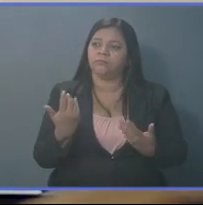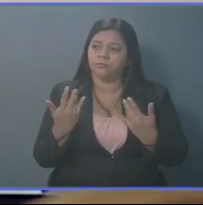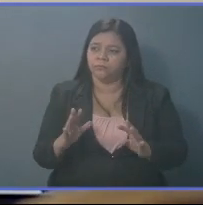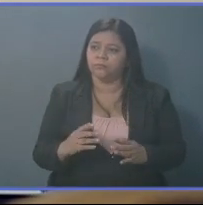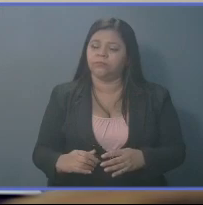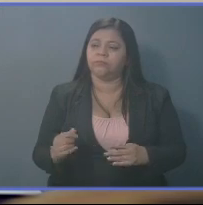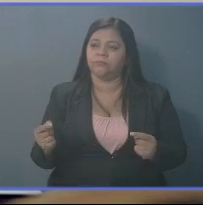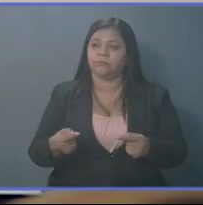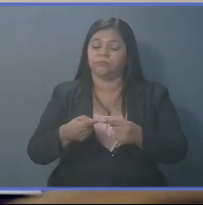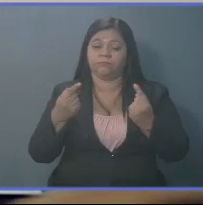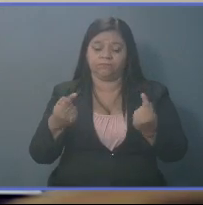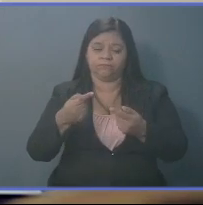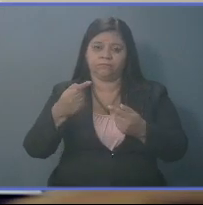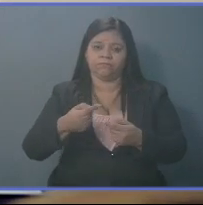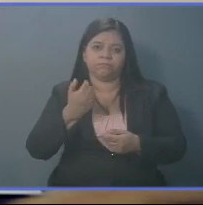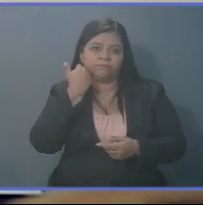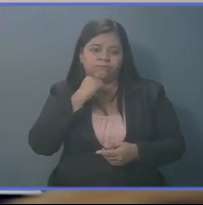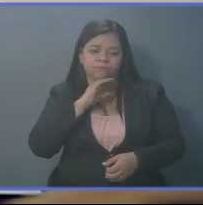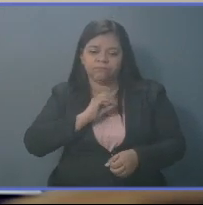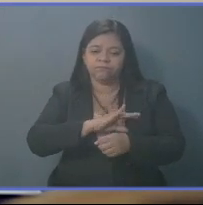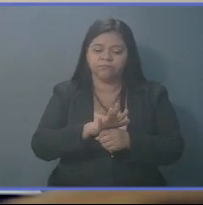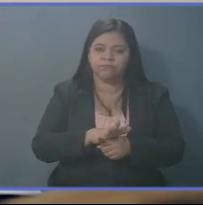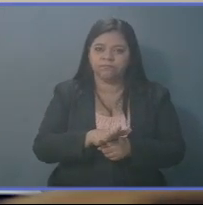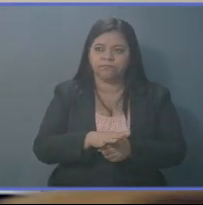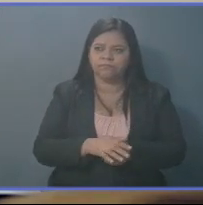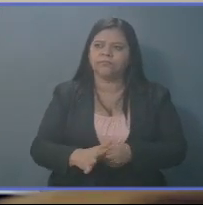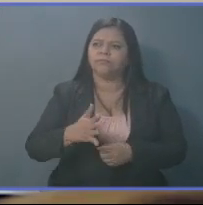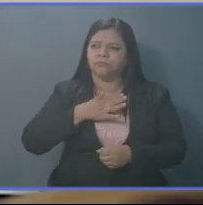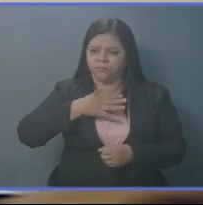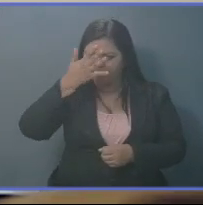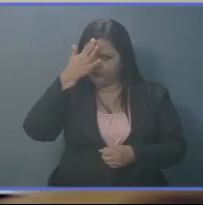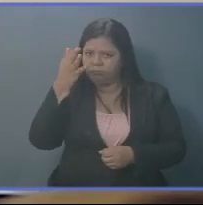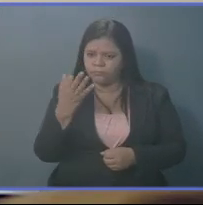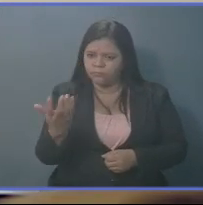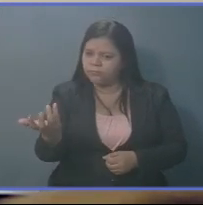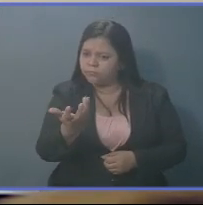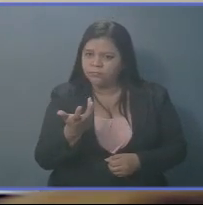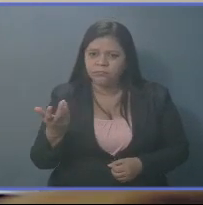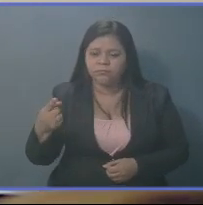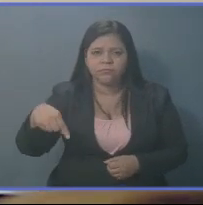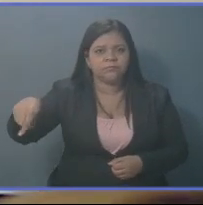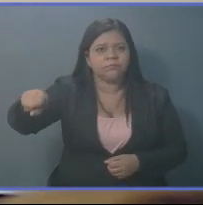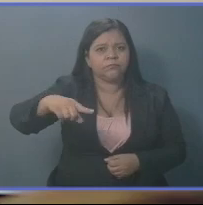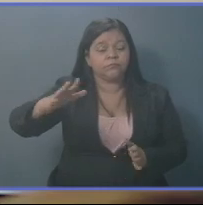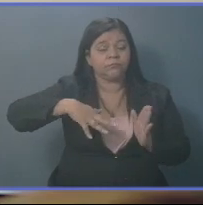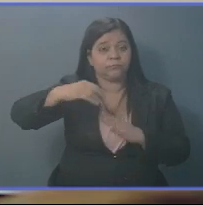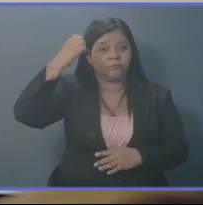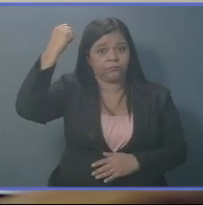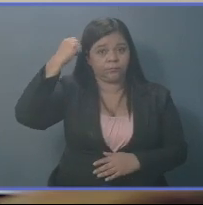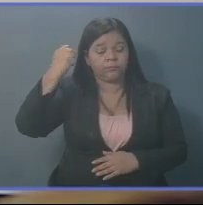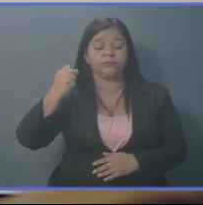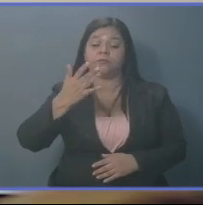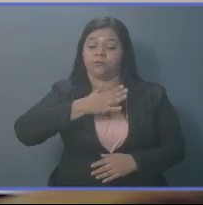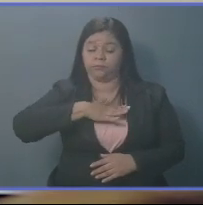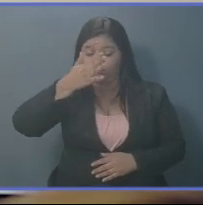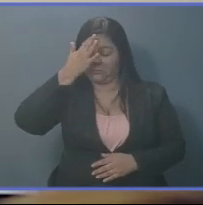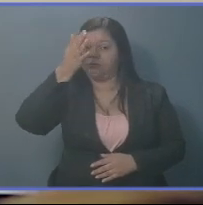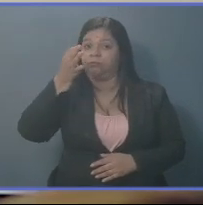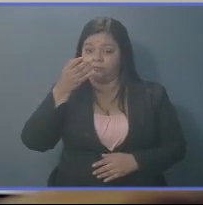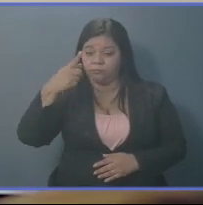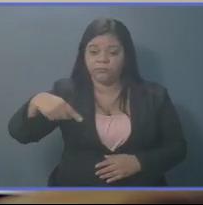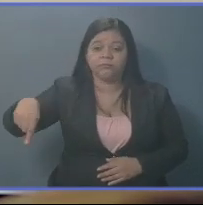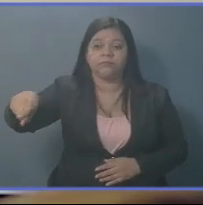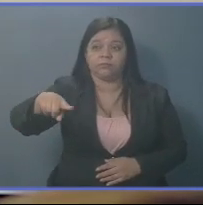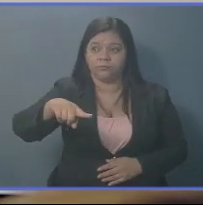batalla contra el COVID-19. Yo creo que ellos son los más importantes. Yo creo que a ellos les